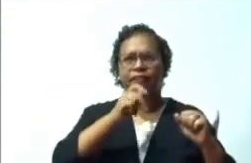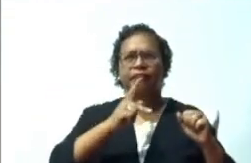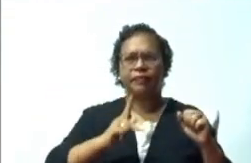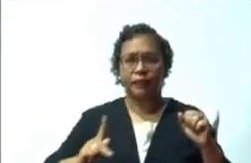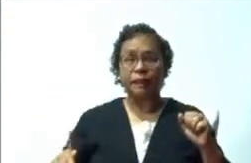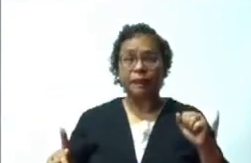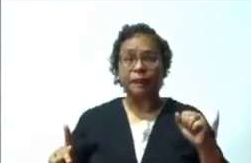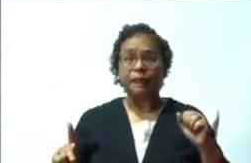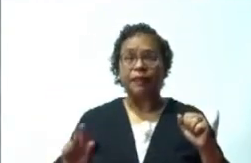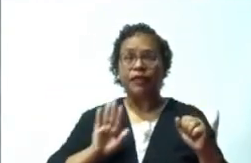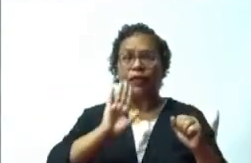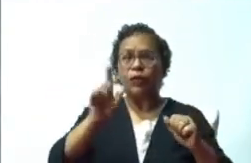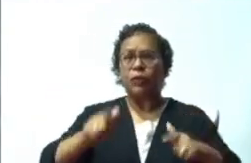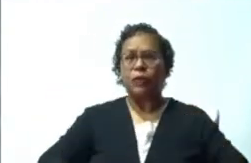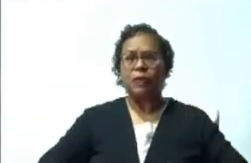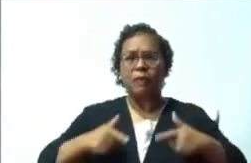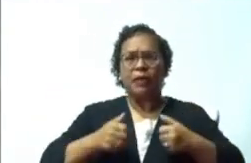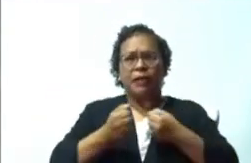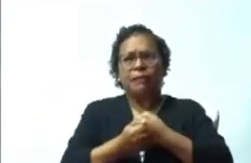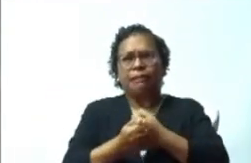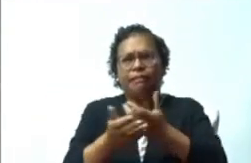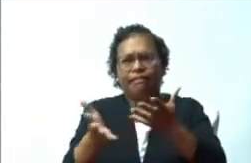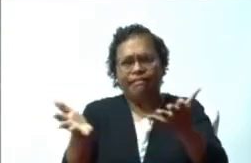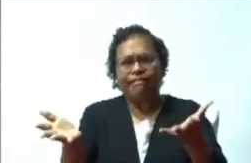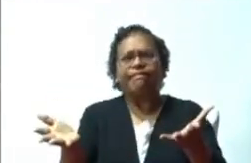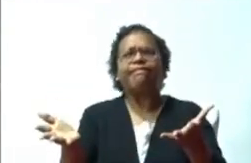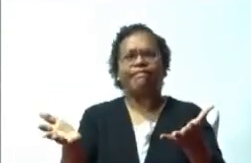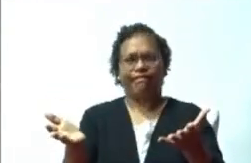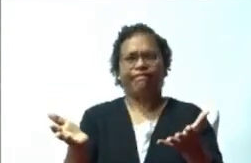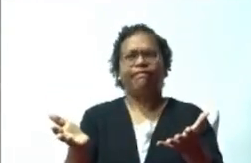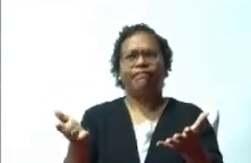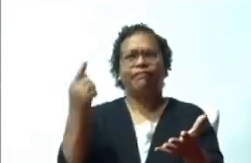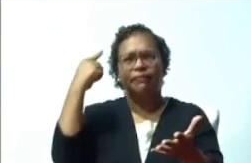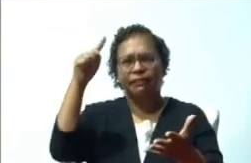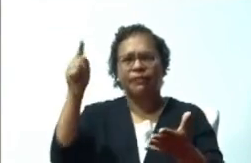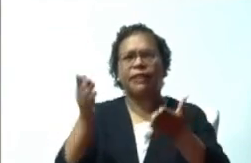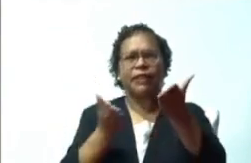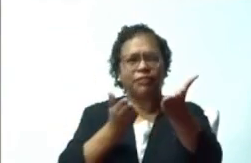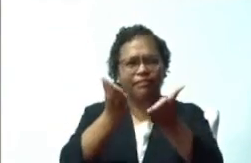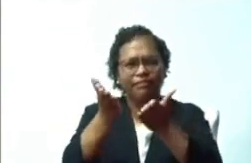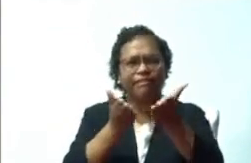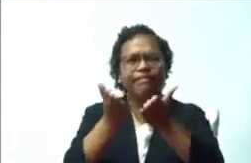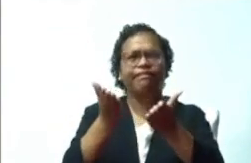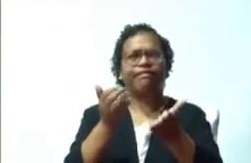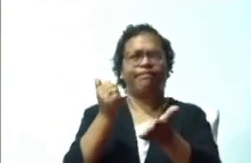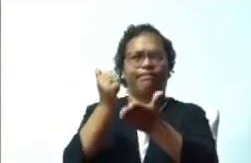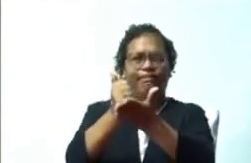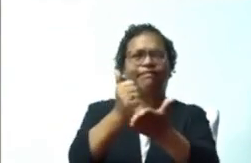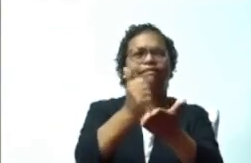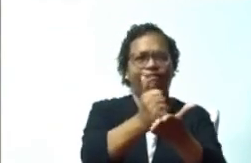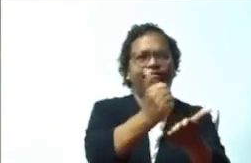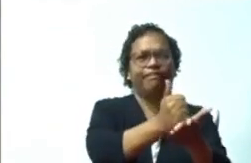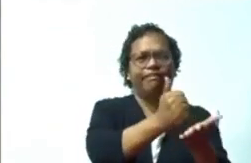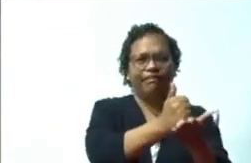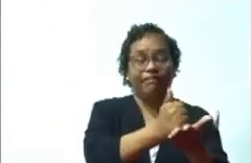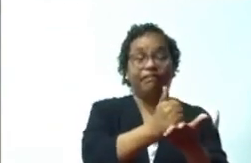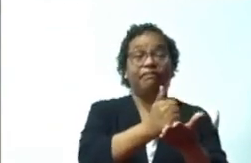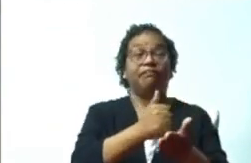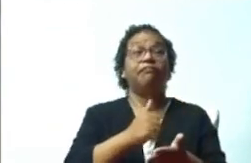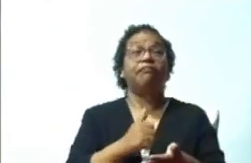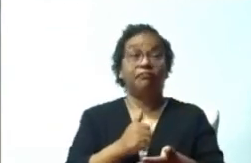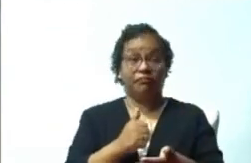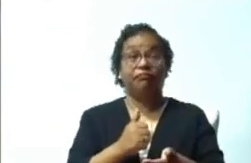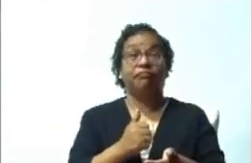como también lo han dado los hombres y mujeres que están aquí. Desde otro lugar donde Dios nos haya